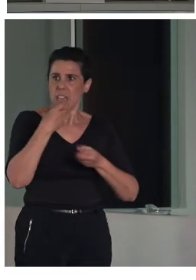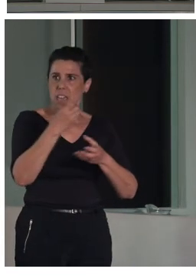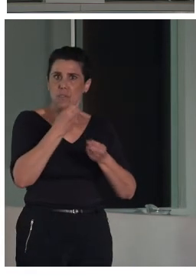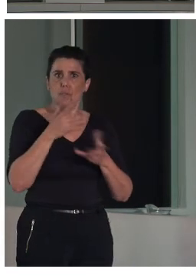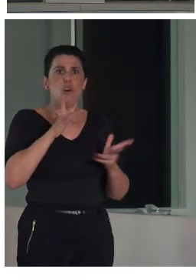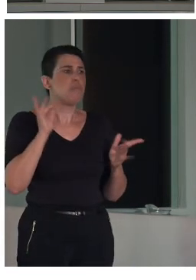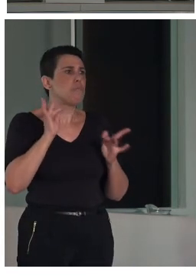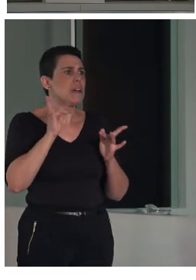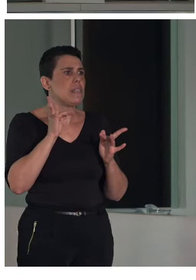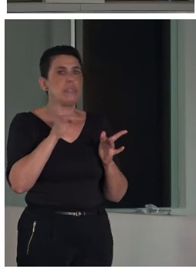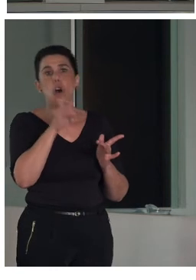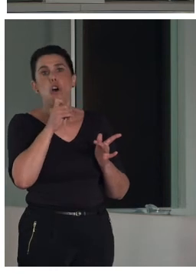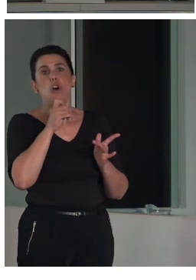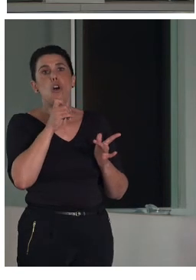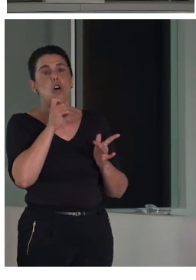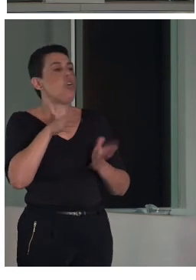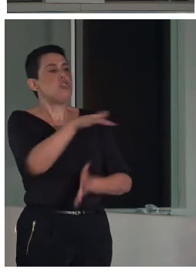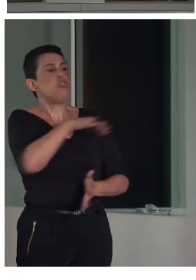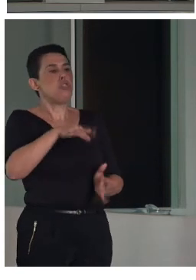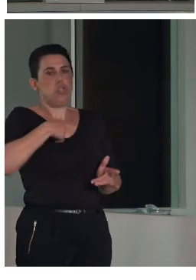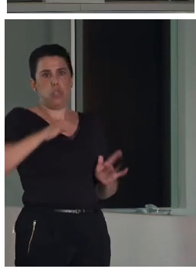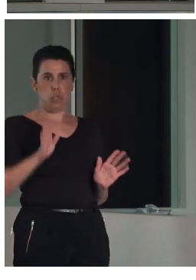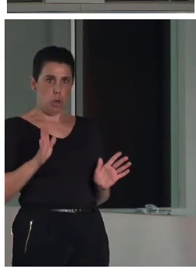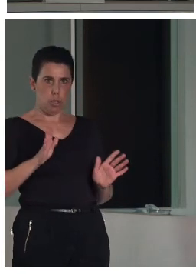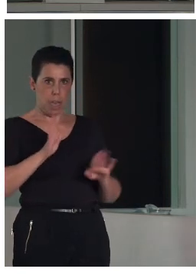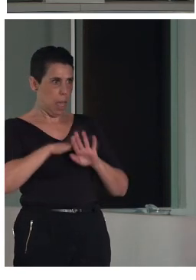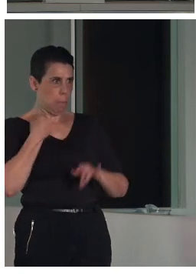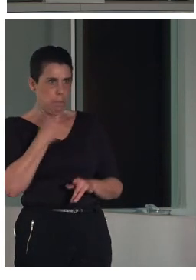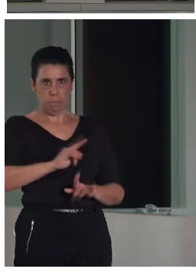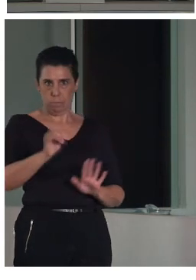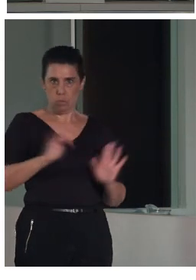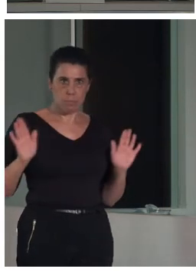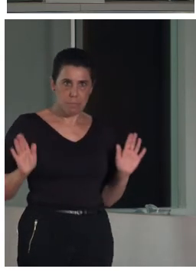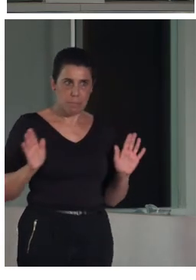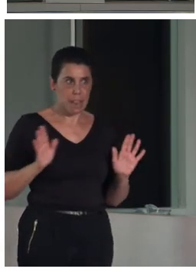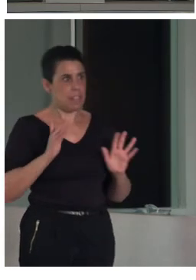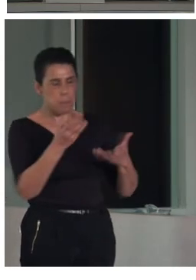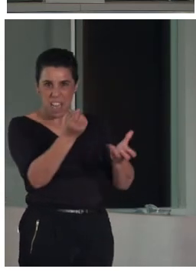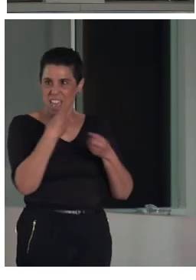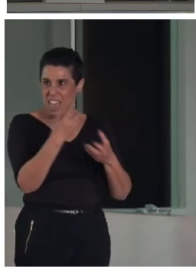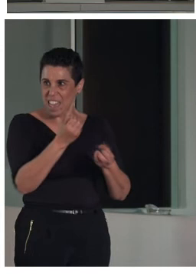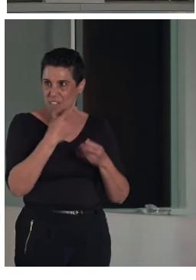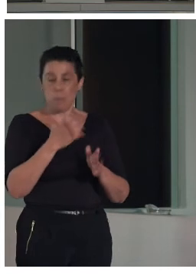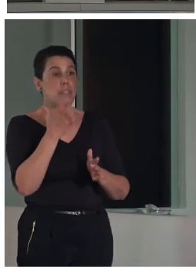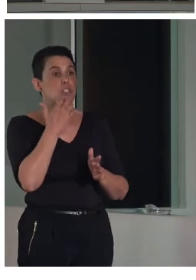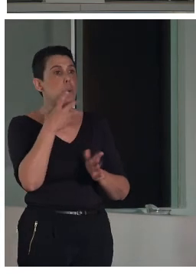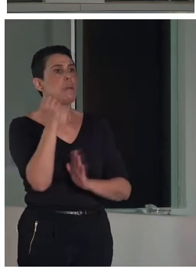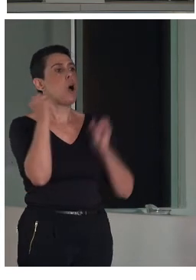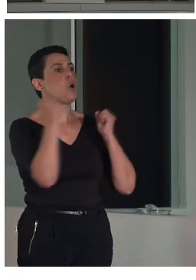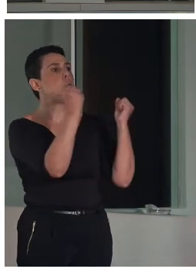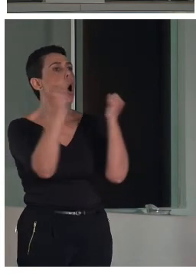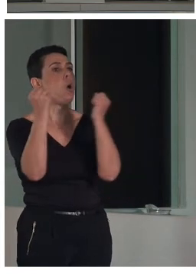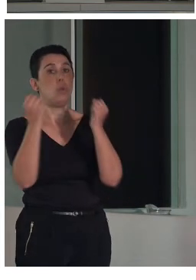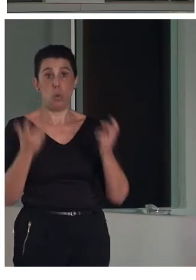puntos de referencia a la hora de orientarnos y no confundirnos. Por ejemplo, todo lo que son esos pilares y columnas